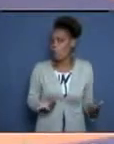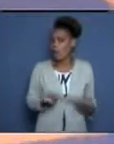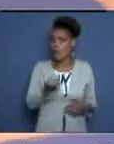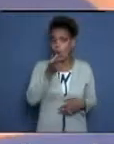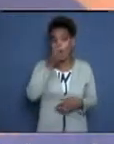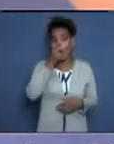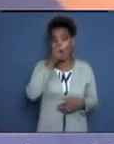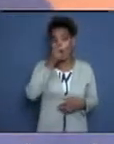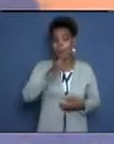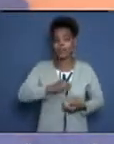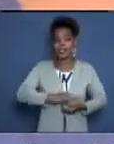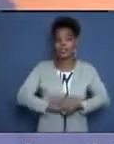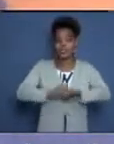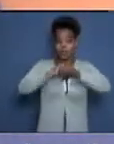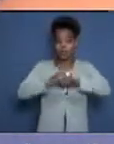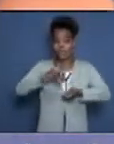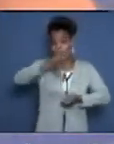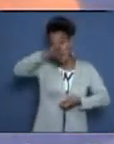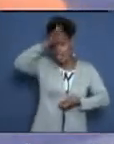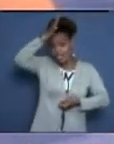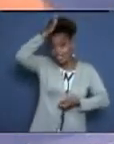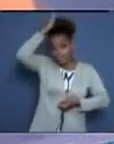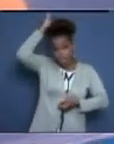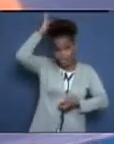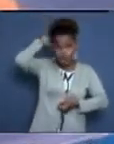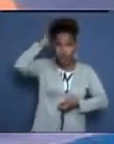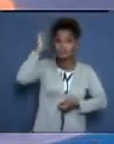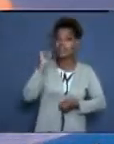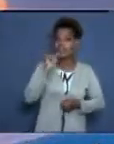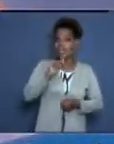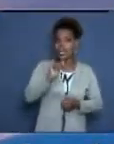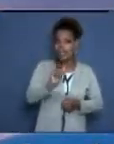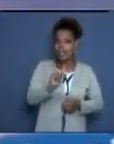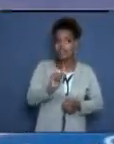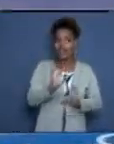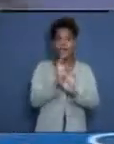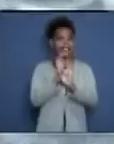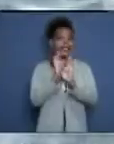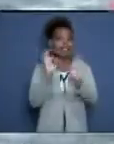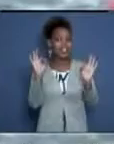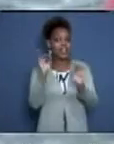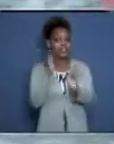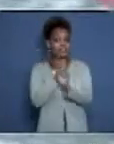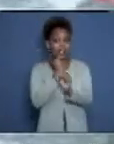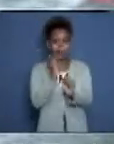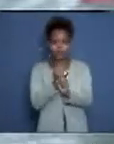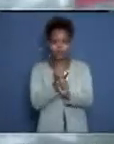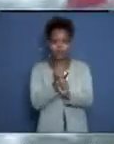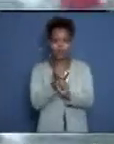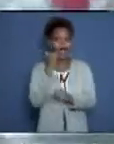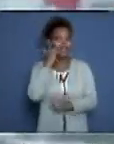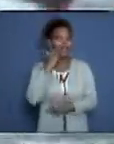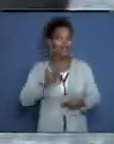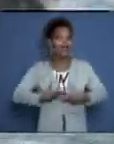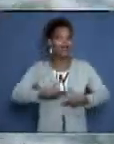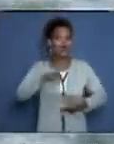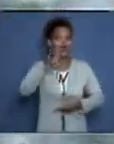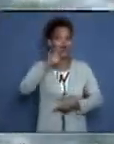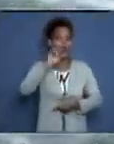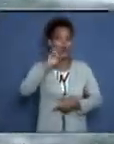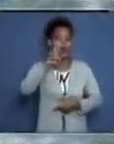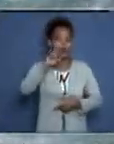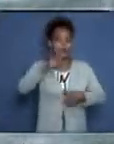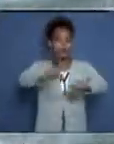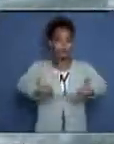greco Luis Albert Torta también merece una distinción especial. Así como la medalla de oro primera que logra el